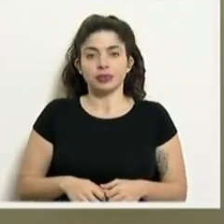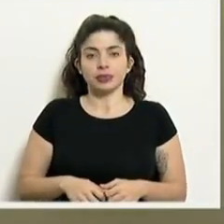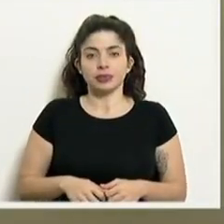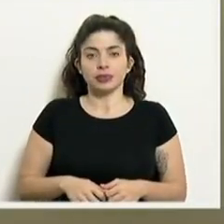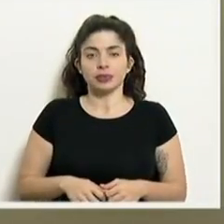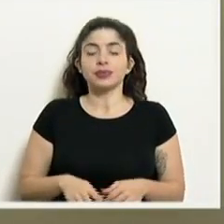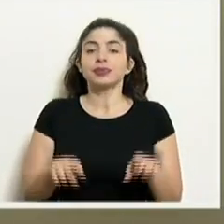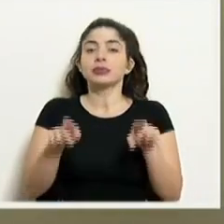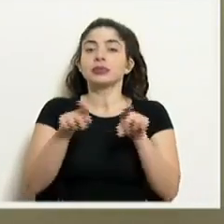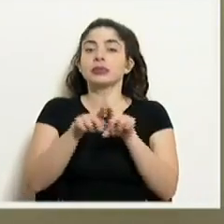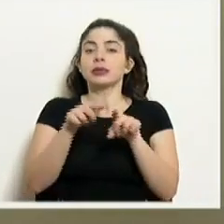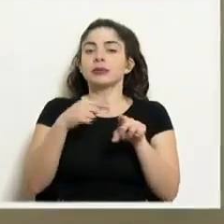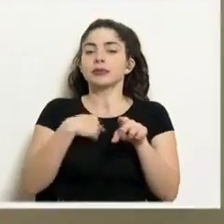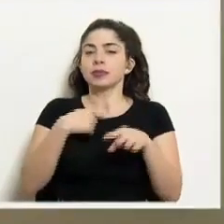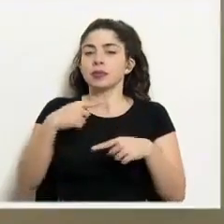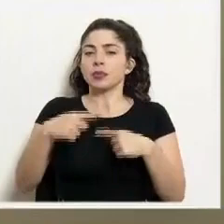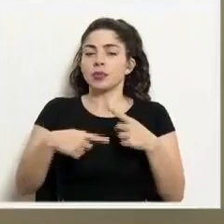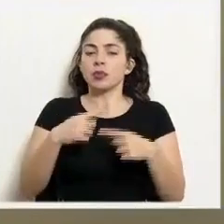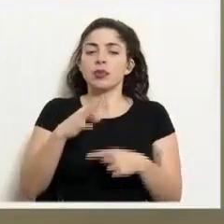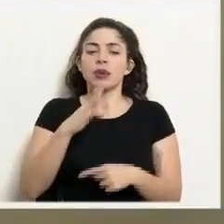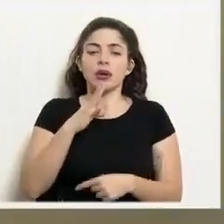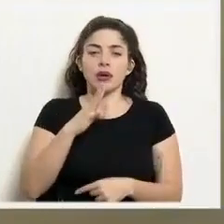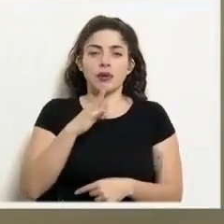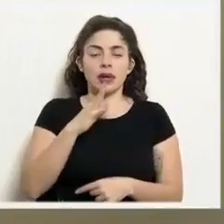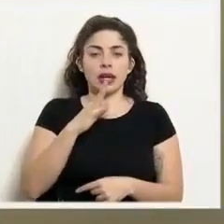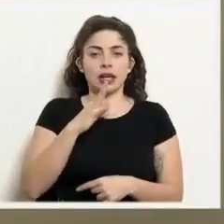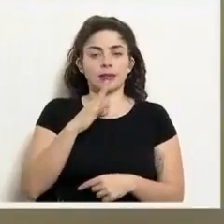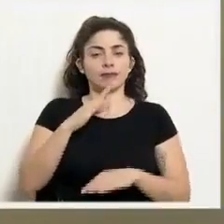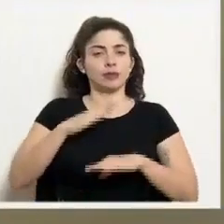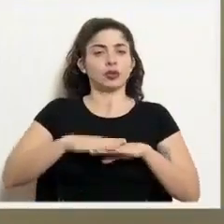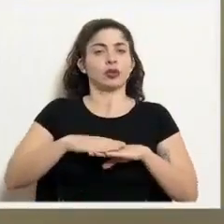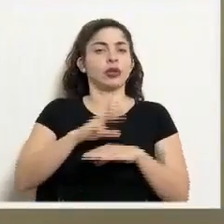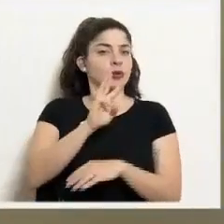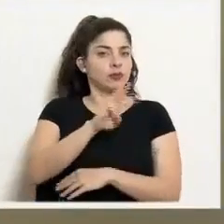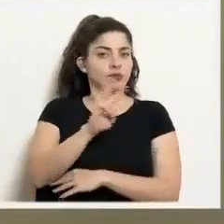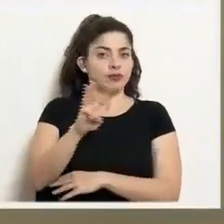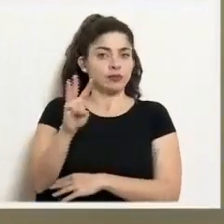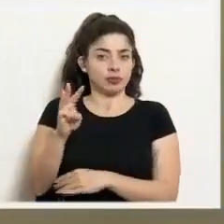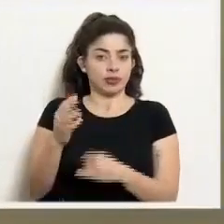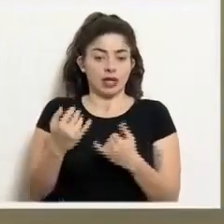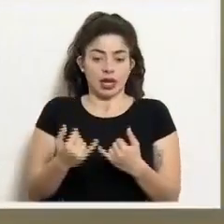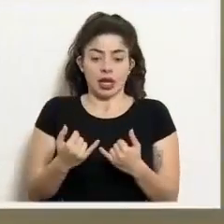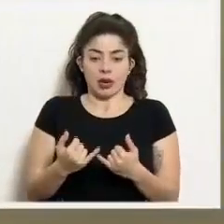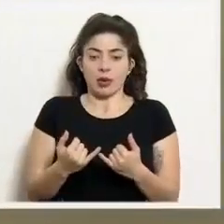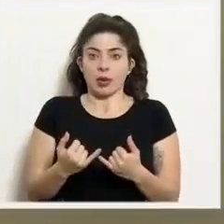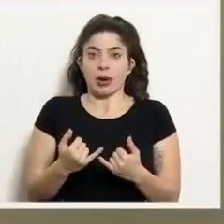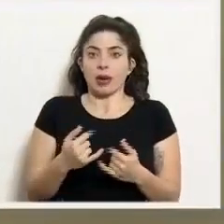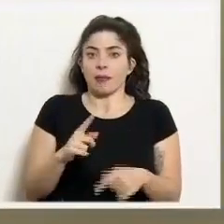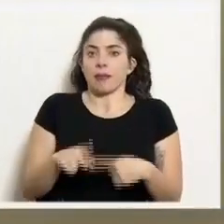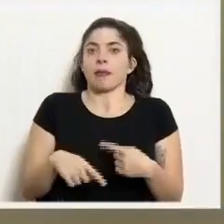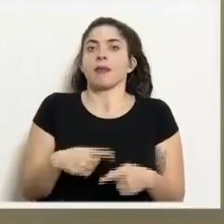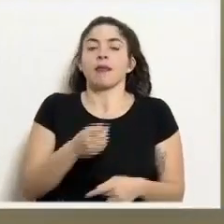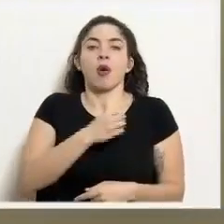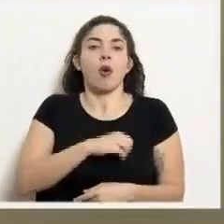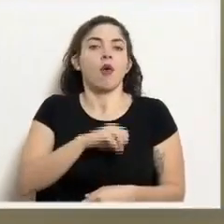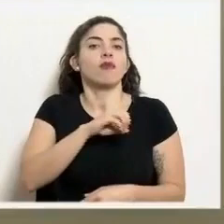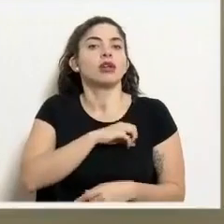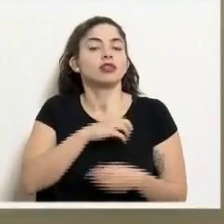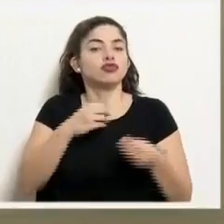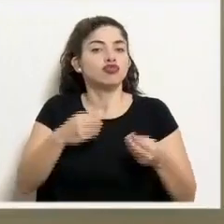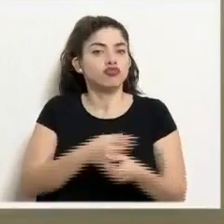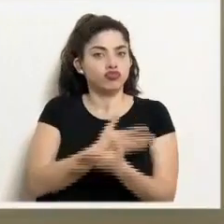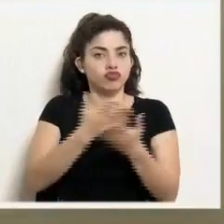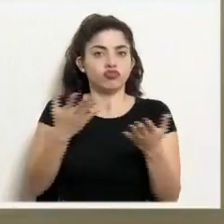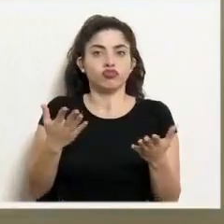También voy a referirme a la plataforma que estaremos oficialmente lanzando